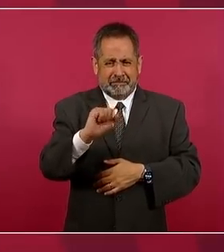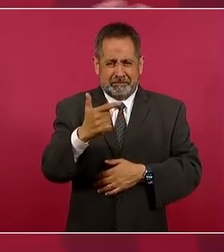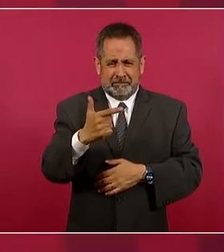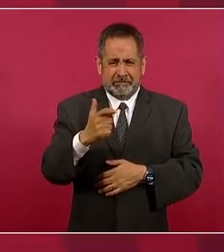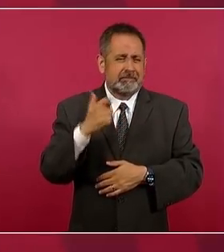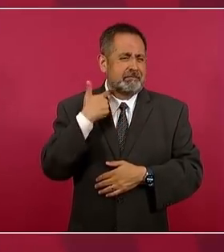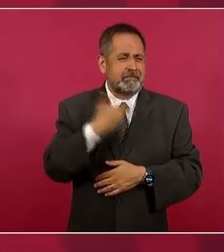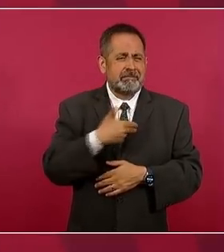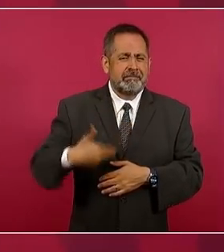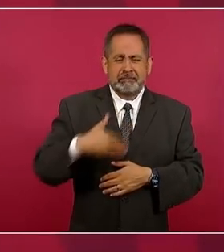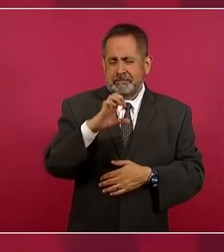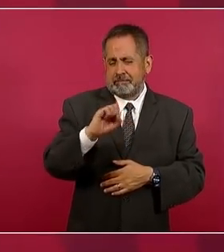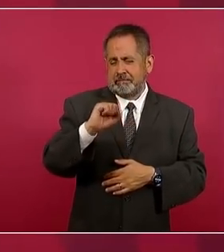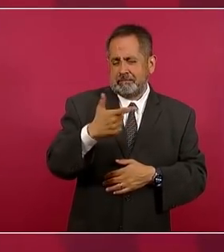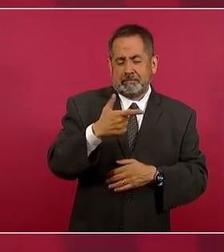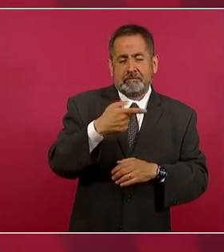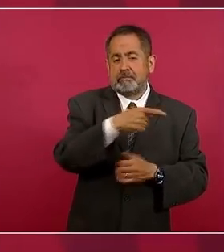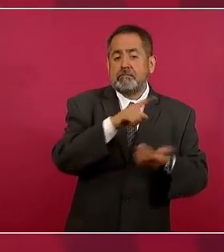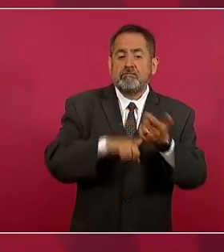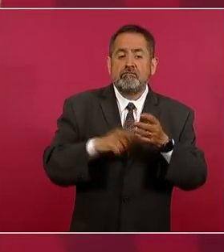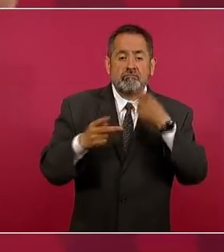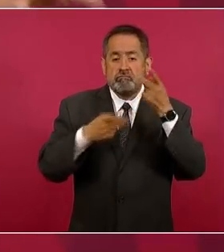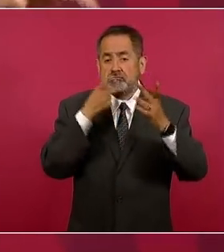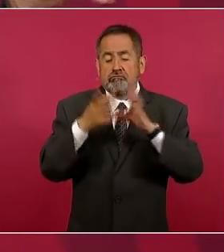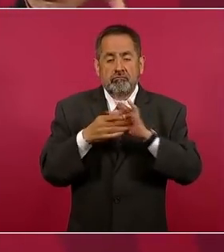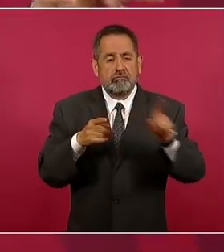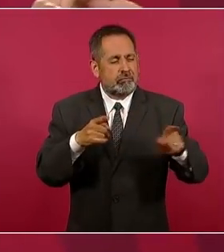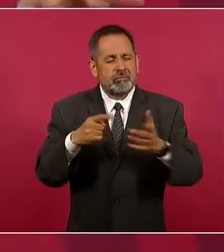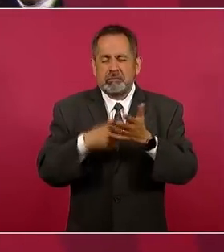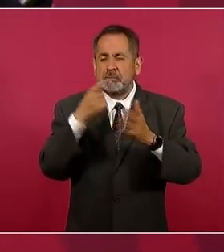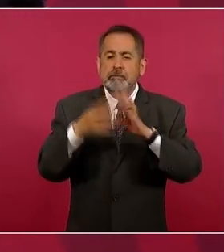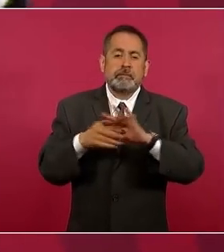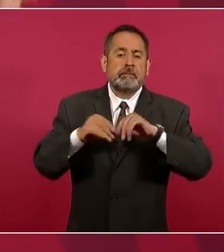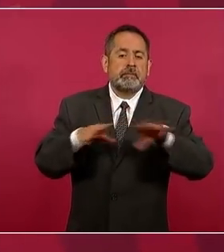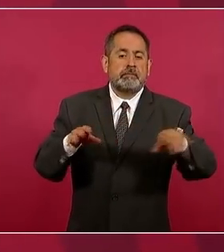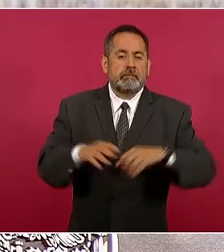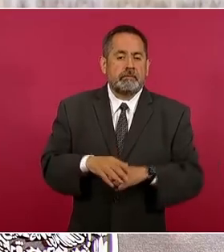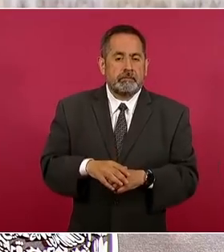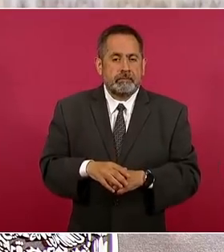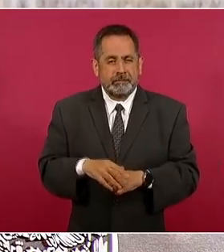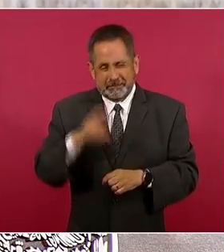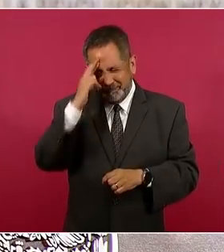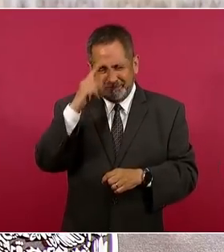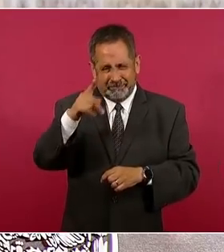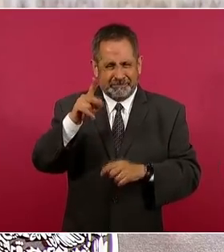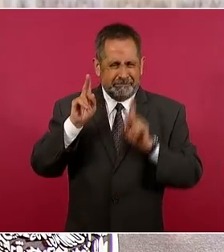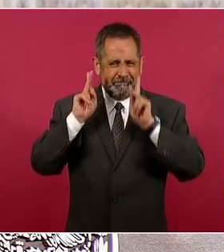Salió una publicación, porque en una ocasión una columna